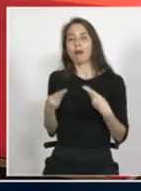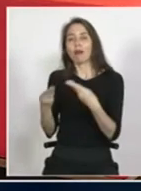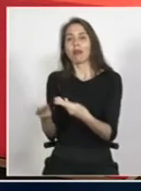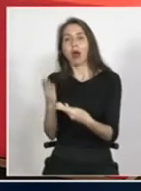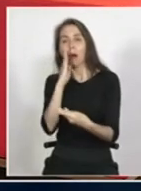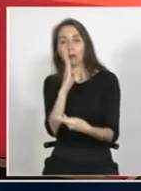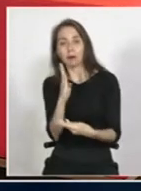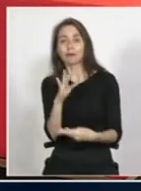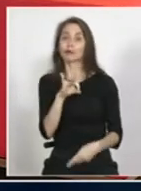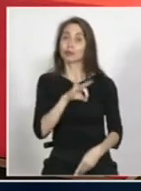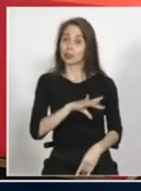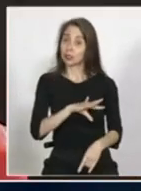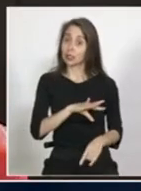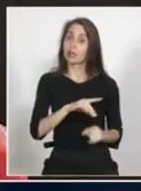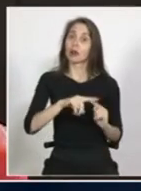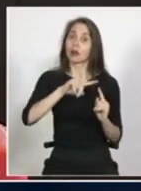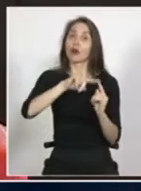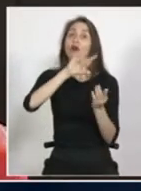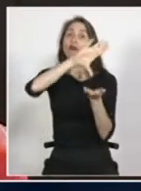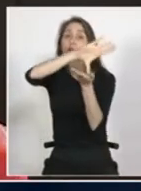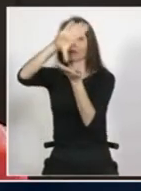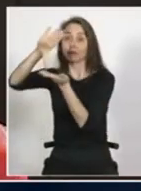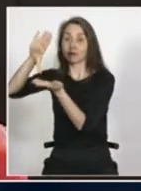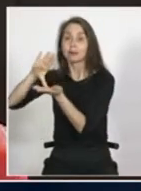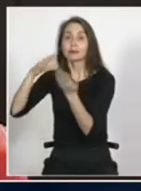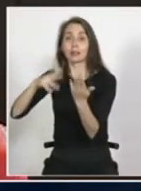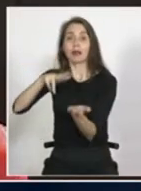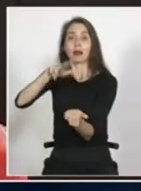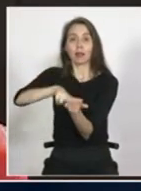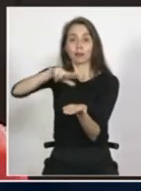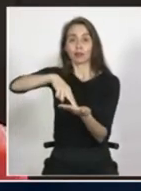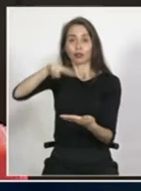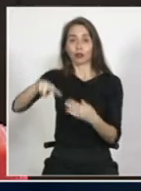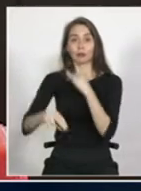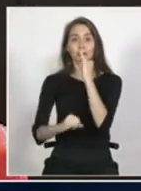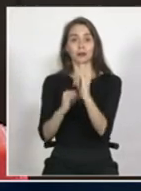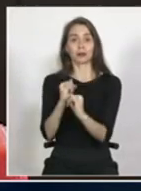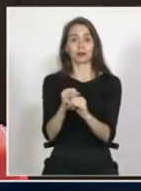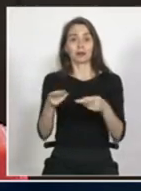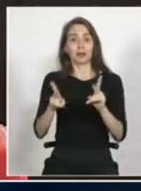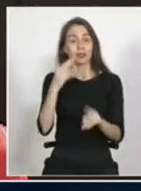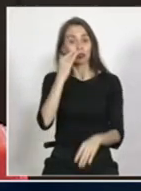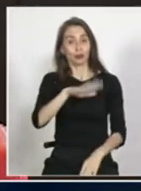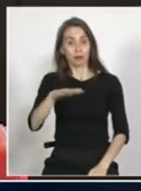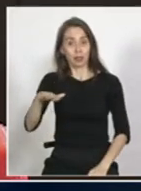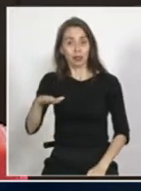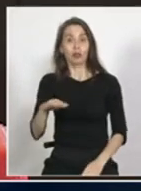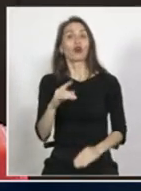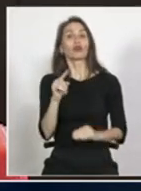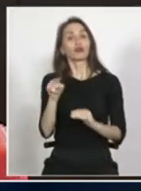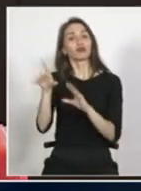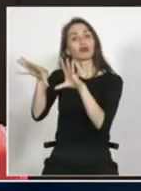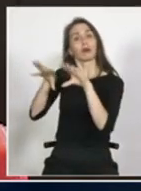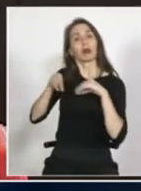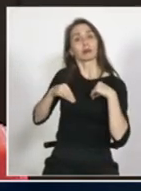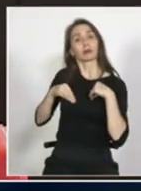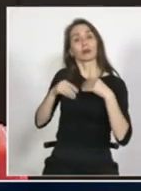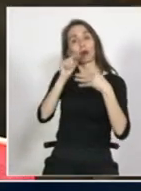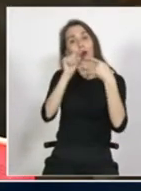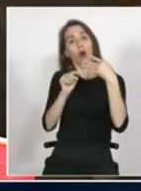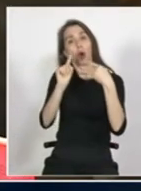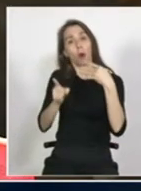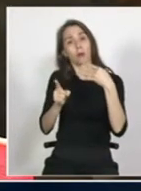Chile, al igual que todos los estados que han ratificado la Convención Internacional sobre los Derechos del Niño, tiene obligaciones derivadas en materia